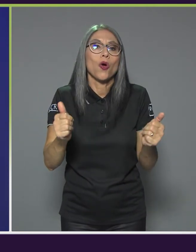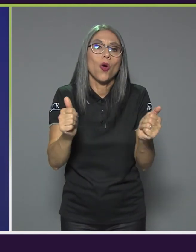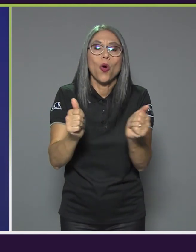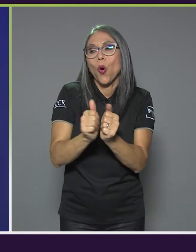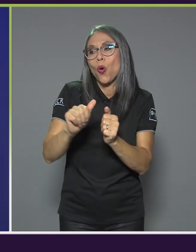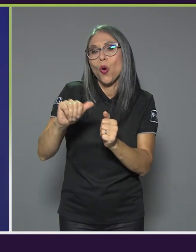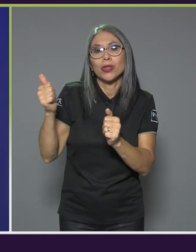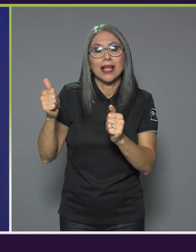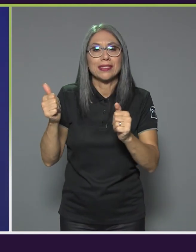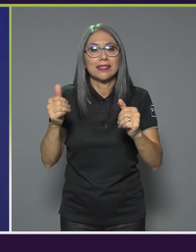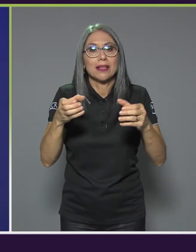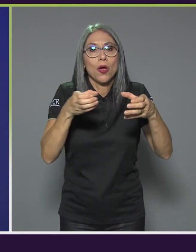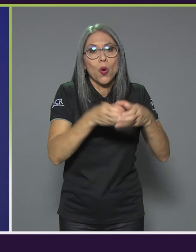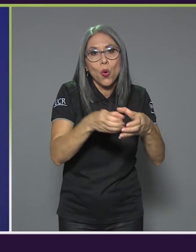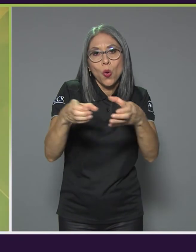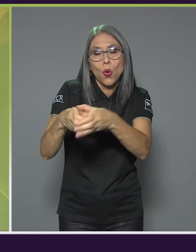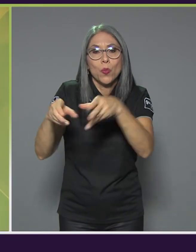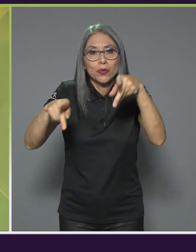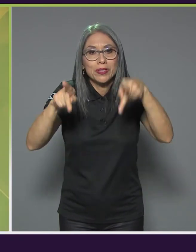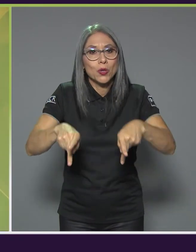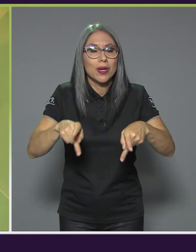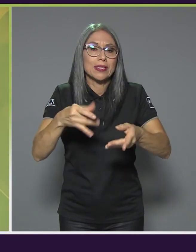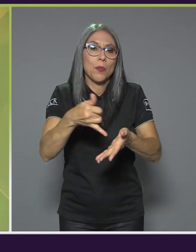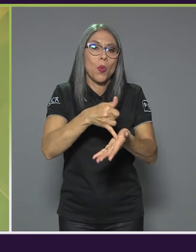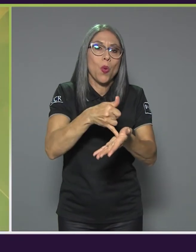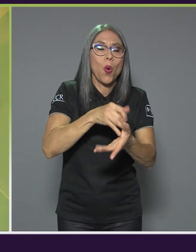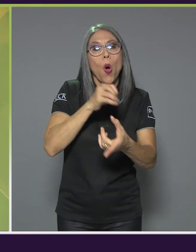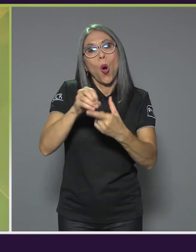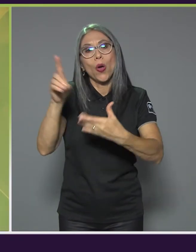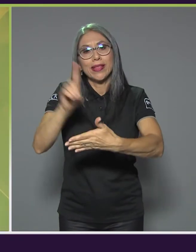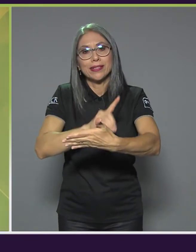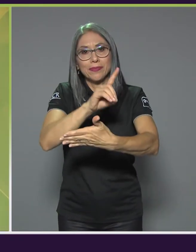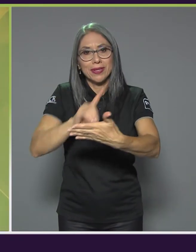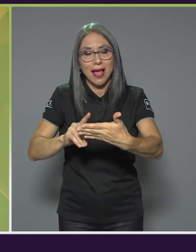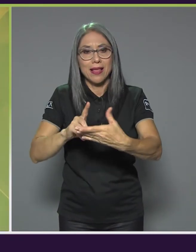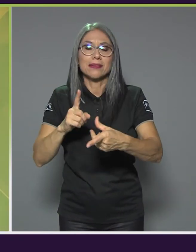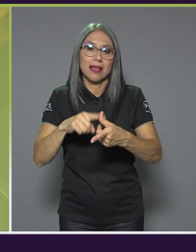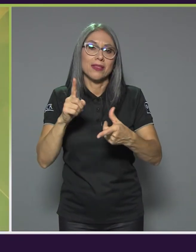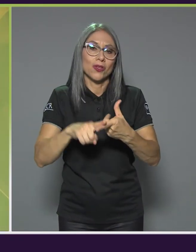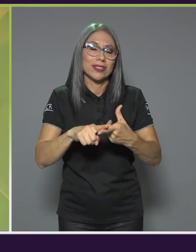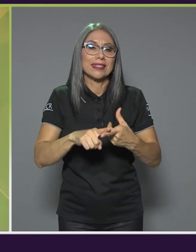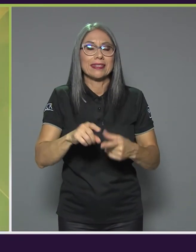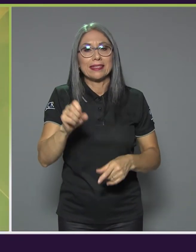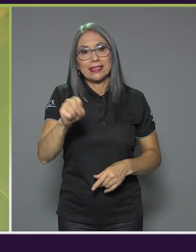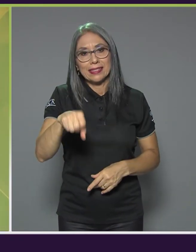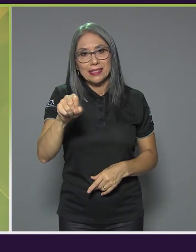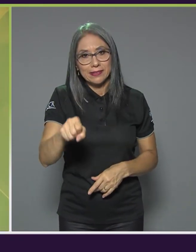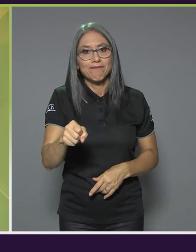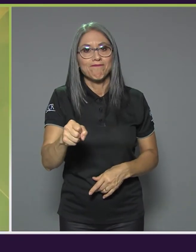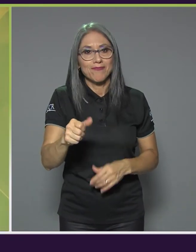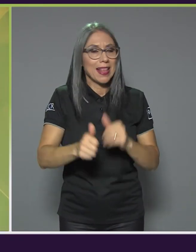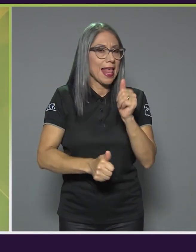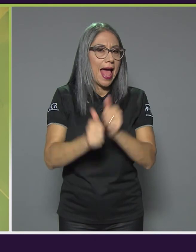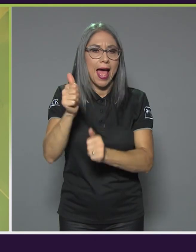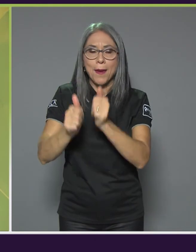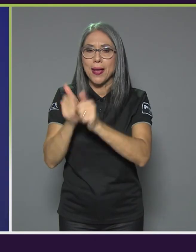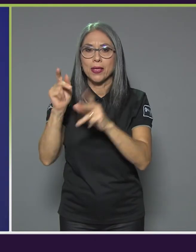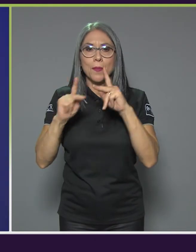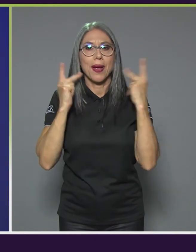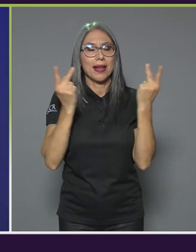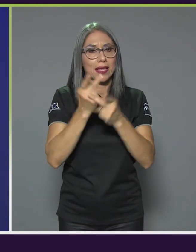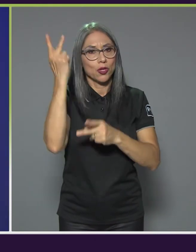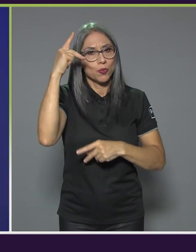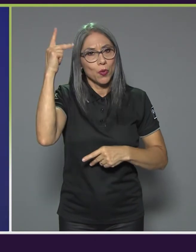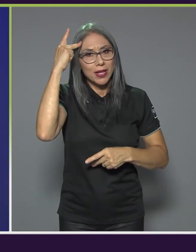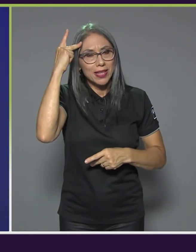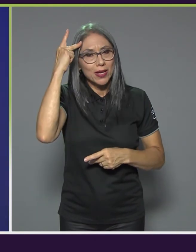poblaciones discriminadas. Entonces, por esa parte, sí la carencia en la mayor parte de los partidos políticos, en la